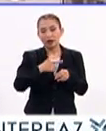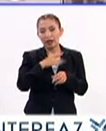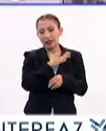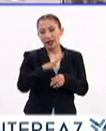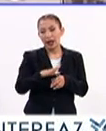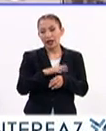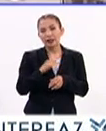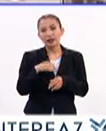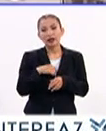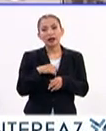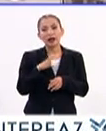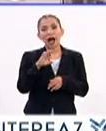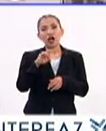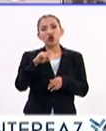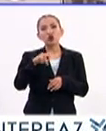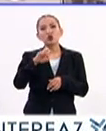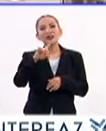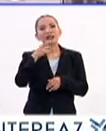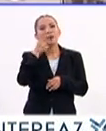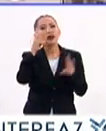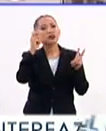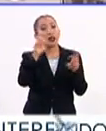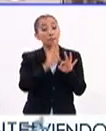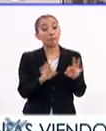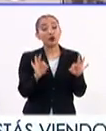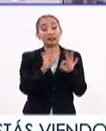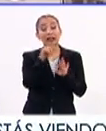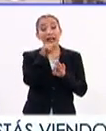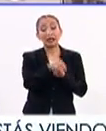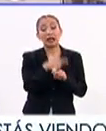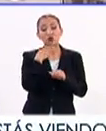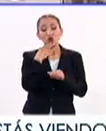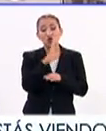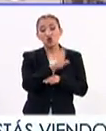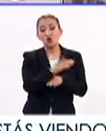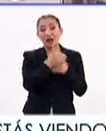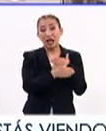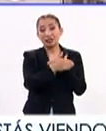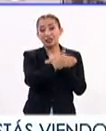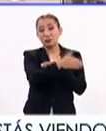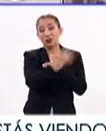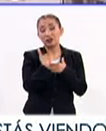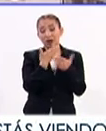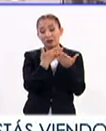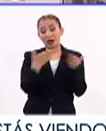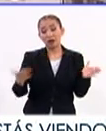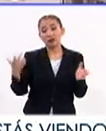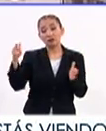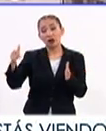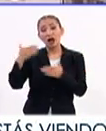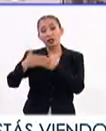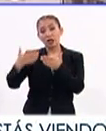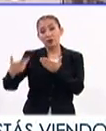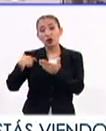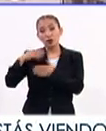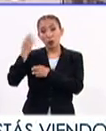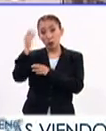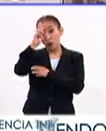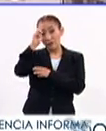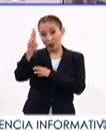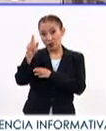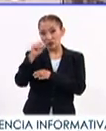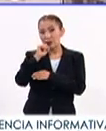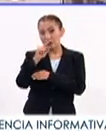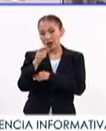Nación Carlos Ruiz Abreu quienes hablaron sobre la importancia de la conservación de este archivo y la apertura de los archivos restringidos.